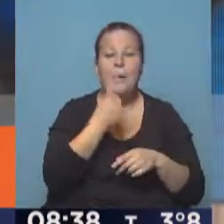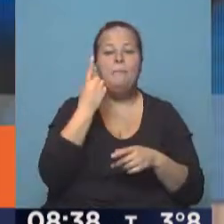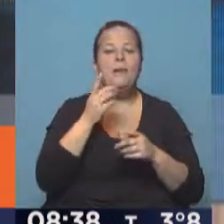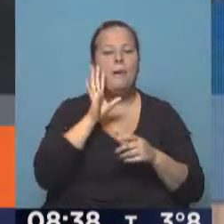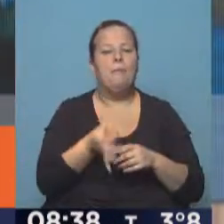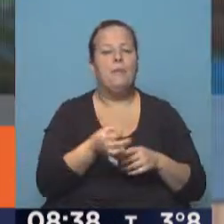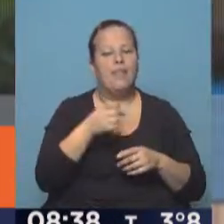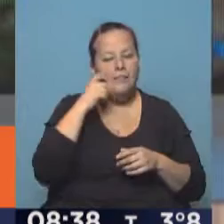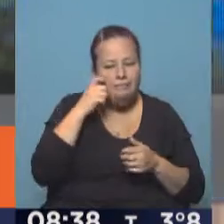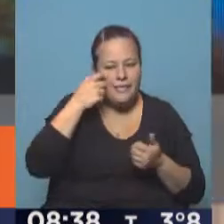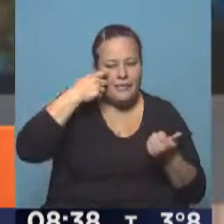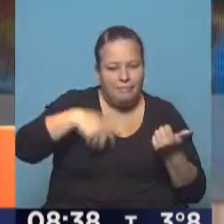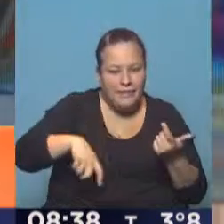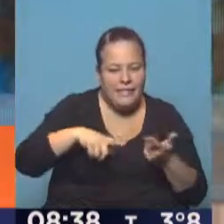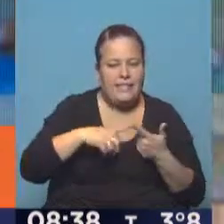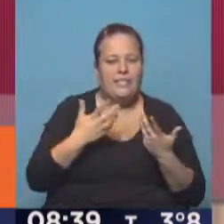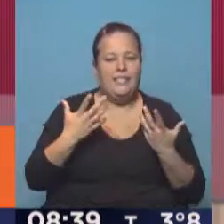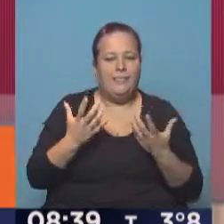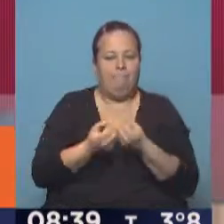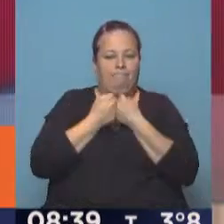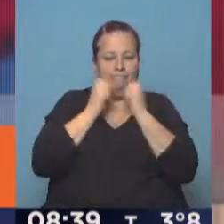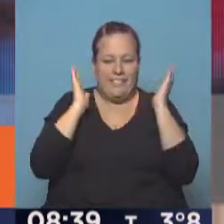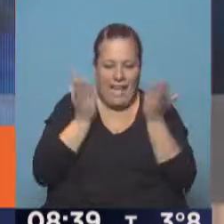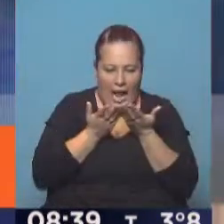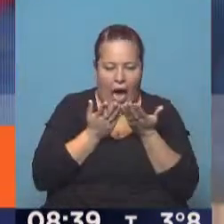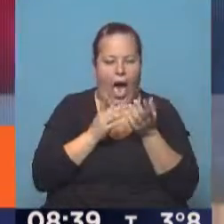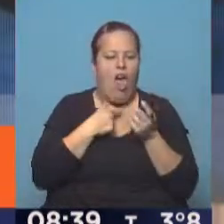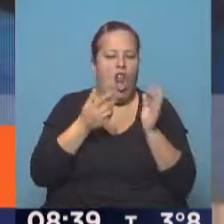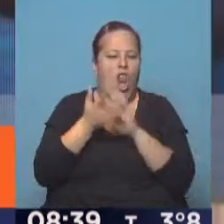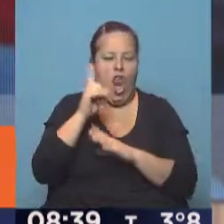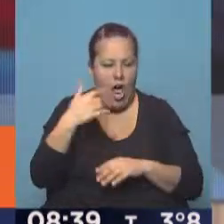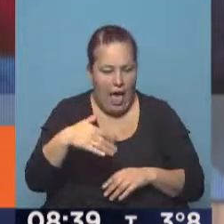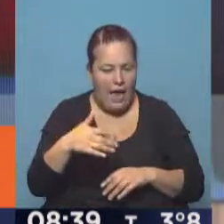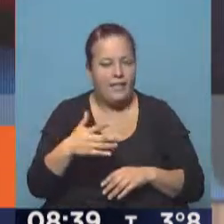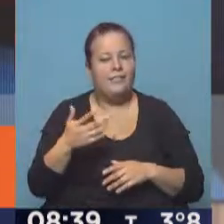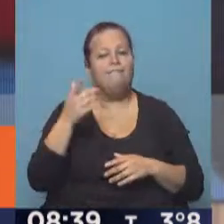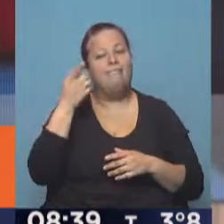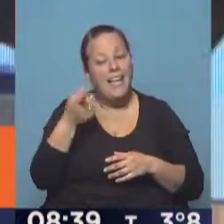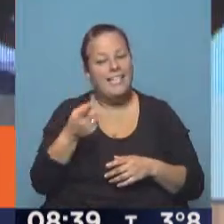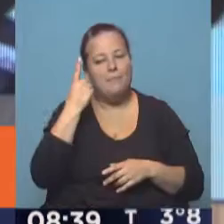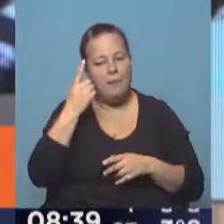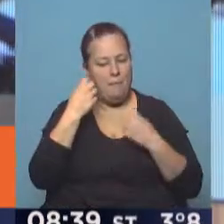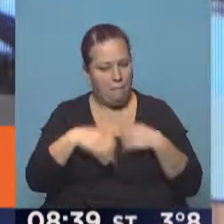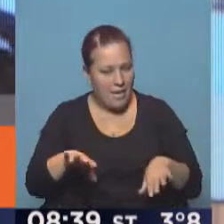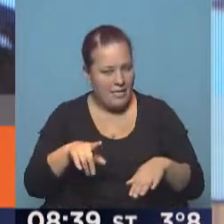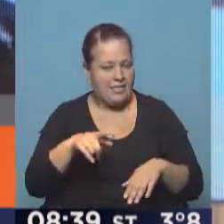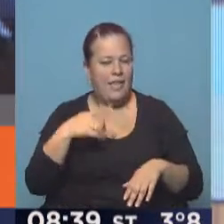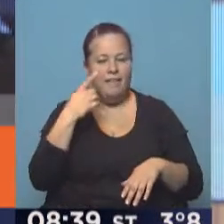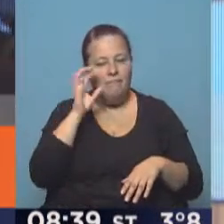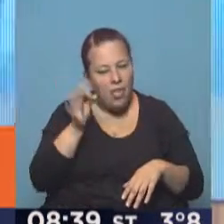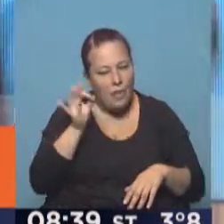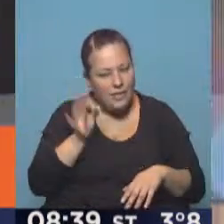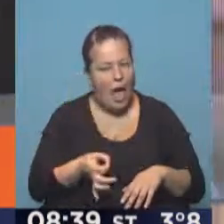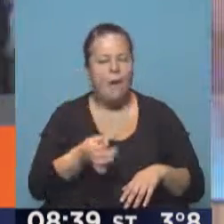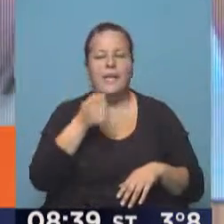síntomas son la timidez, la vergüenza, se cierran en sí mismos, no quieren salir a la calle. Y esos son los primeros síntomas donde tenemos que darnos cuenta